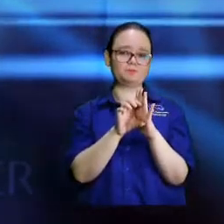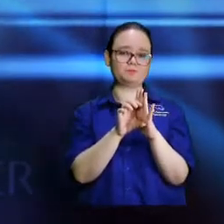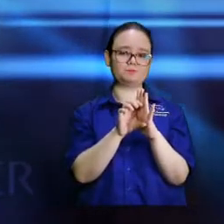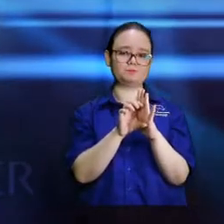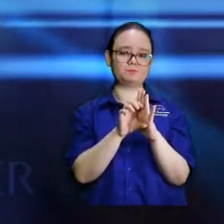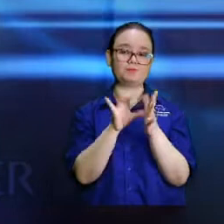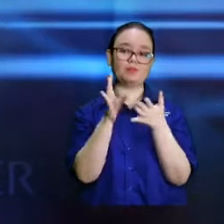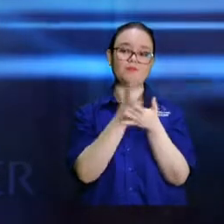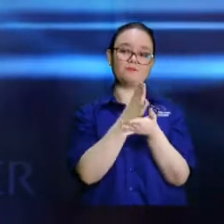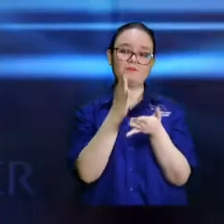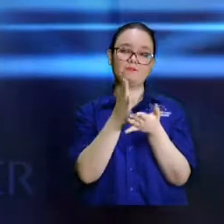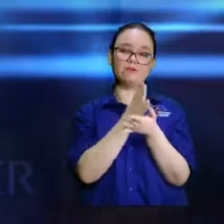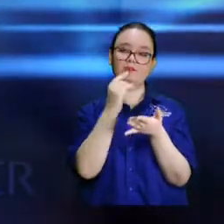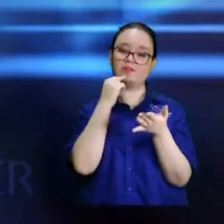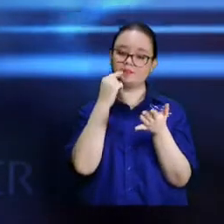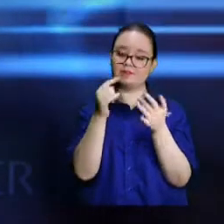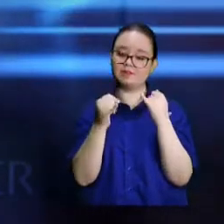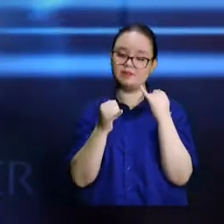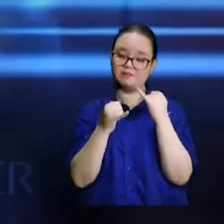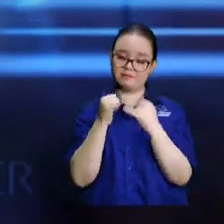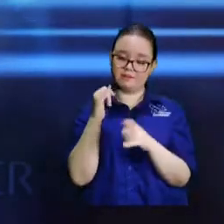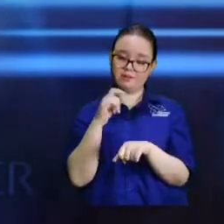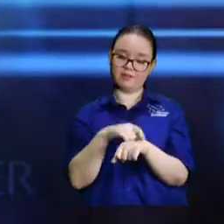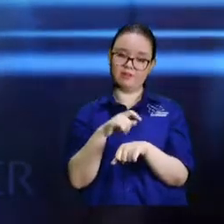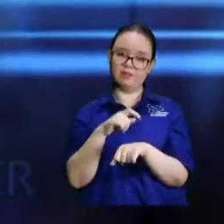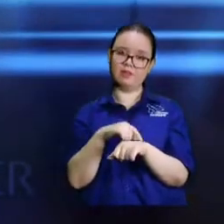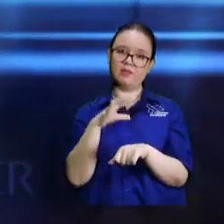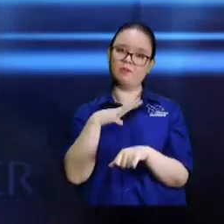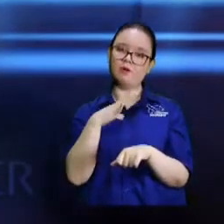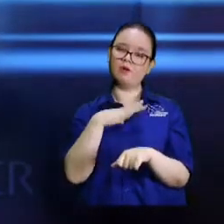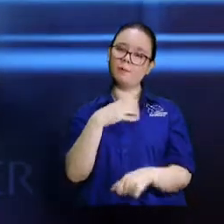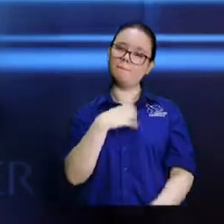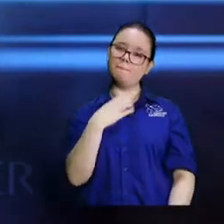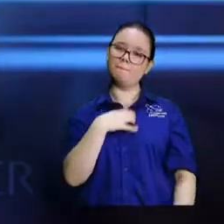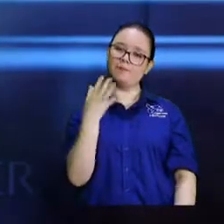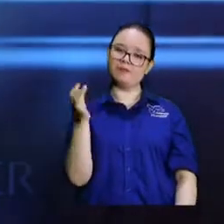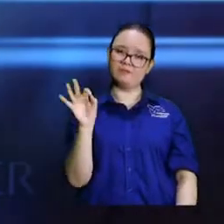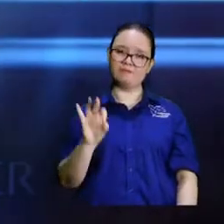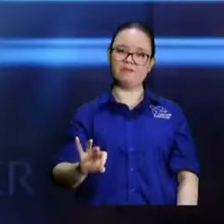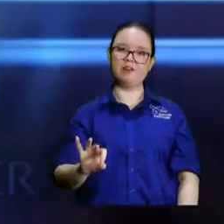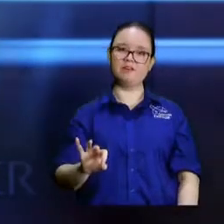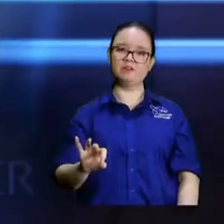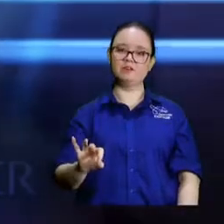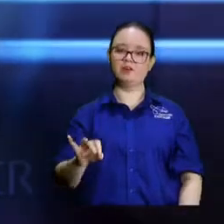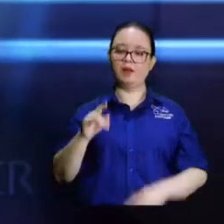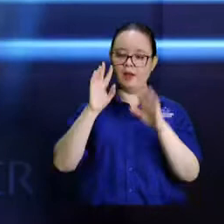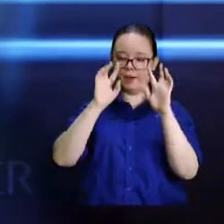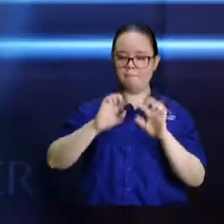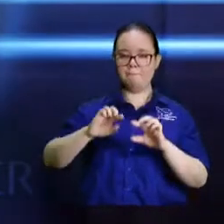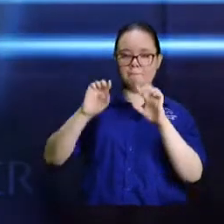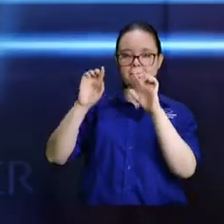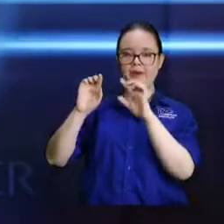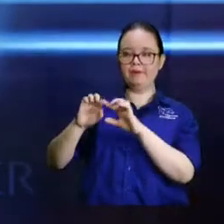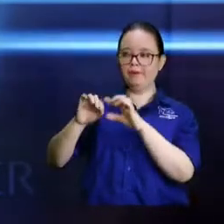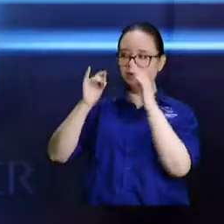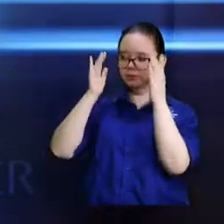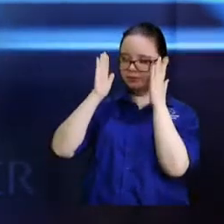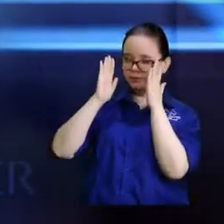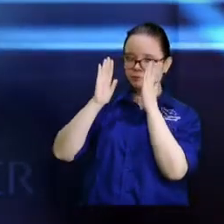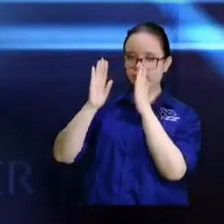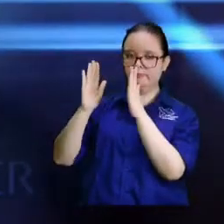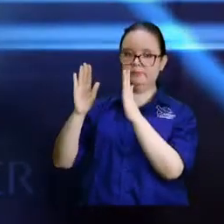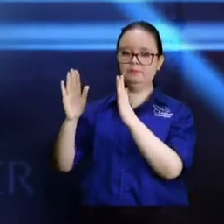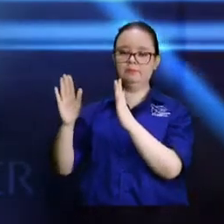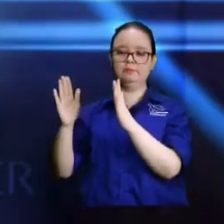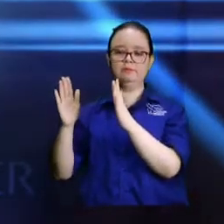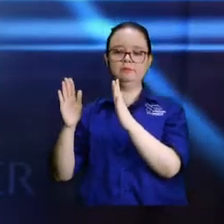la Biblia habla de que en el final del tiempo van a haber falsos maestros y que la gente va a acumular. Fíjese cómo